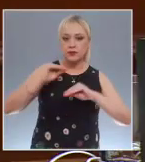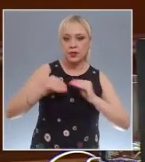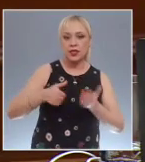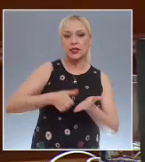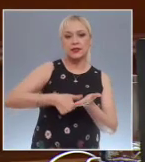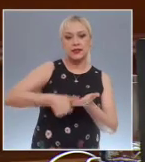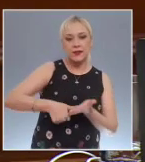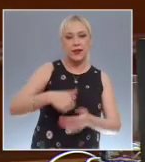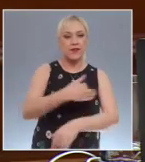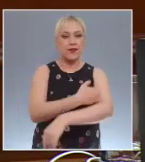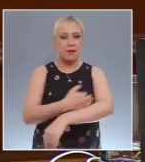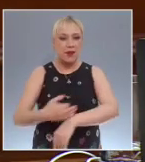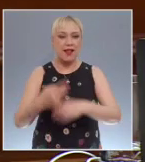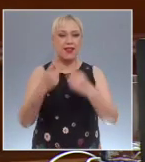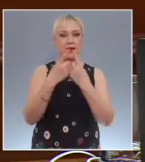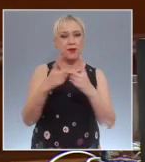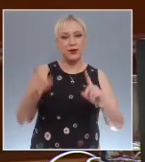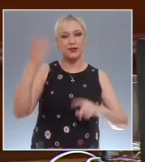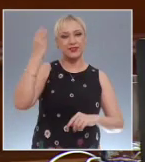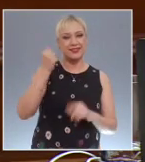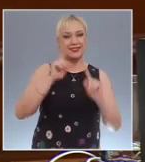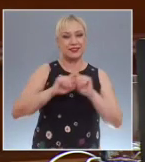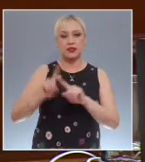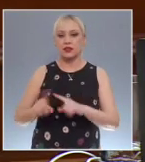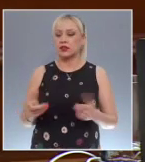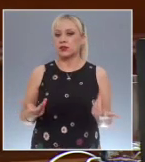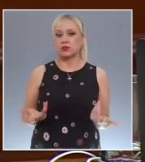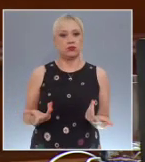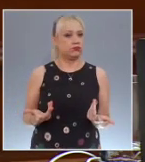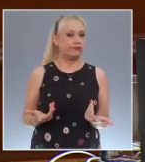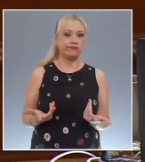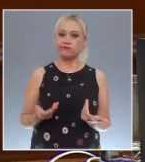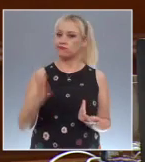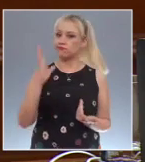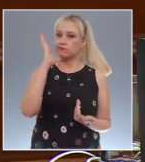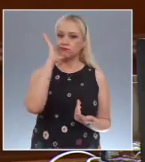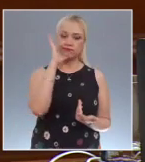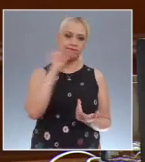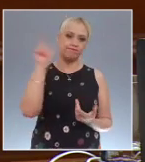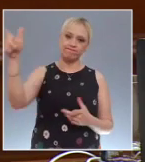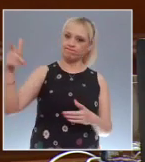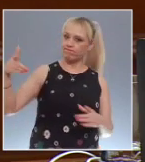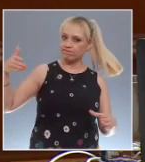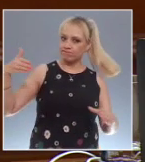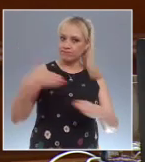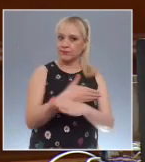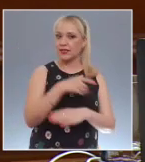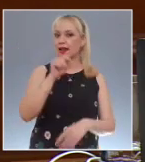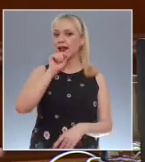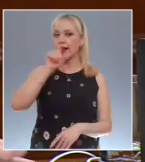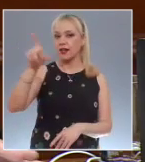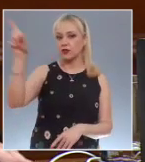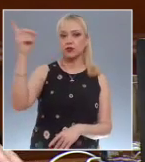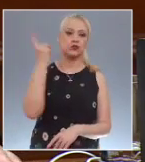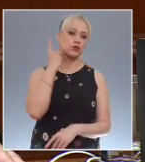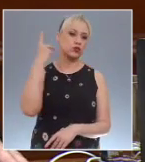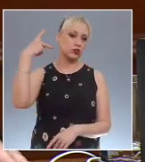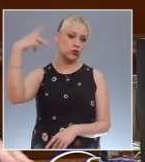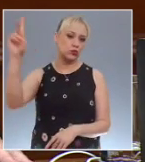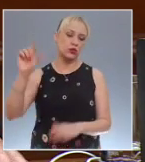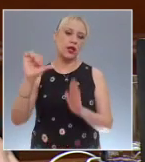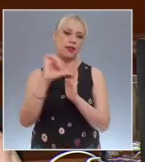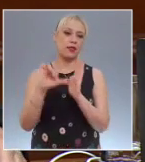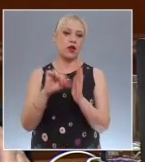Aclarar que no se produce el vacío normativo en el orden jurídico, pues en términos del artículo 5º transitorio de la reforma